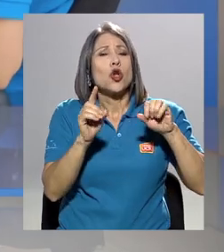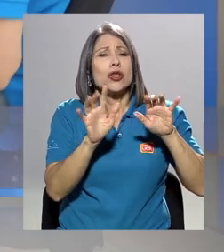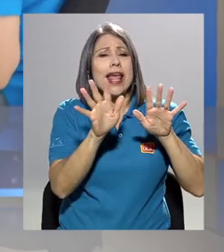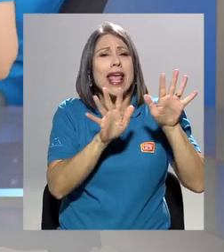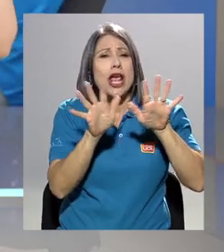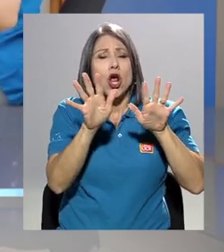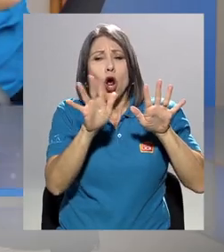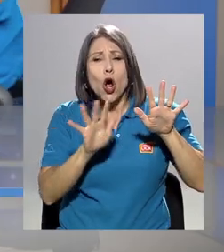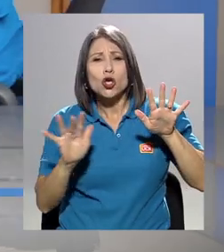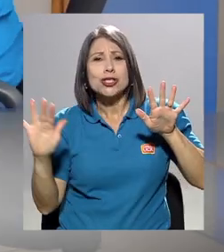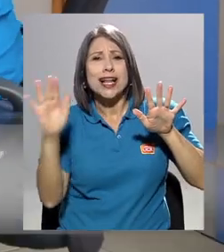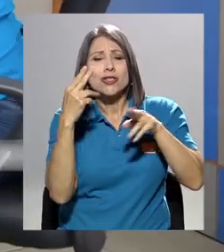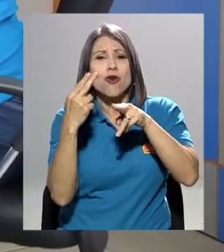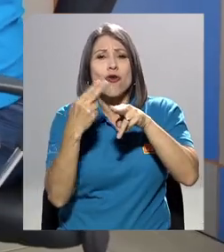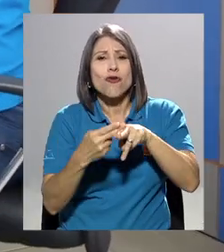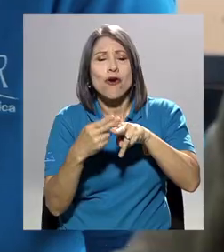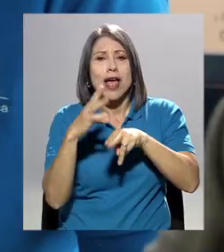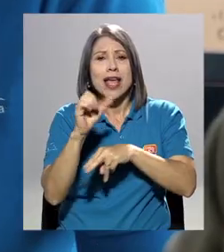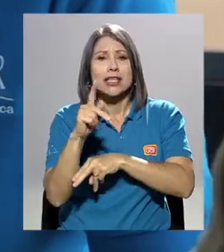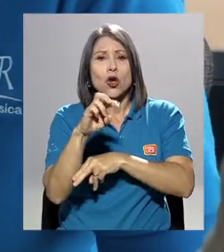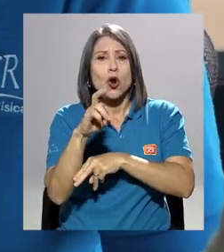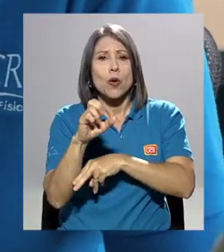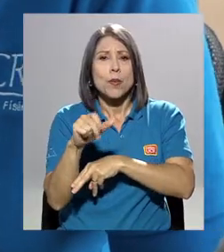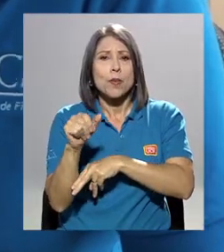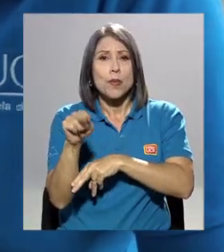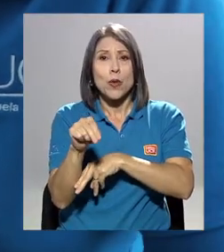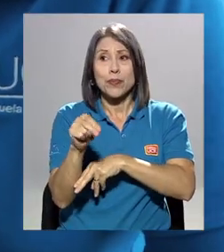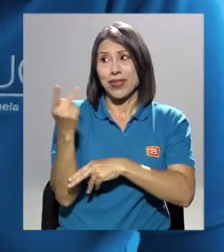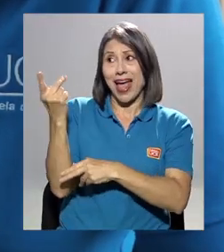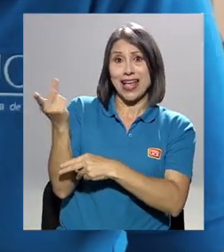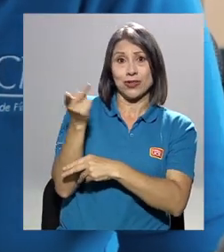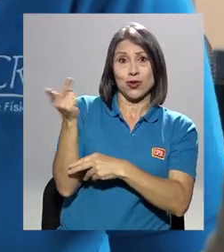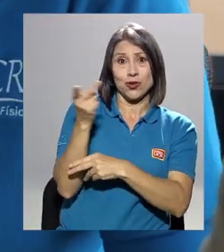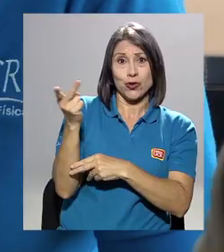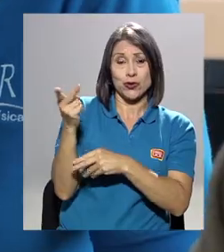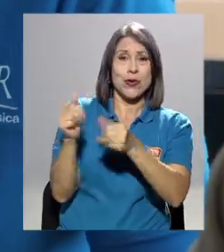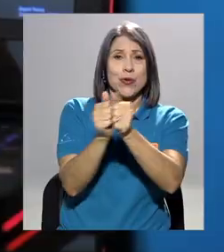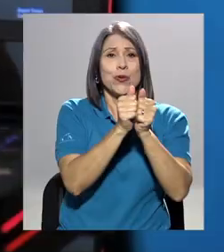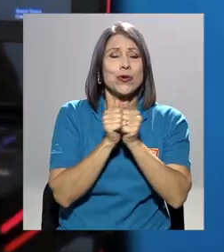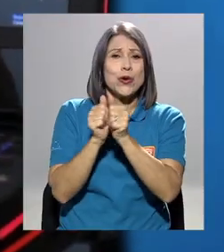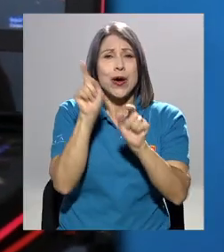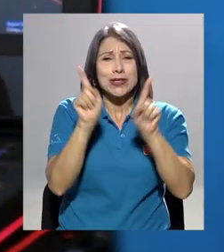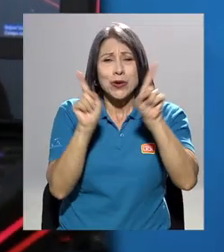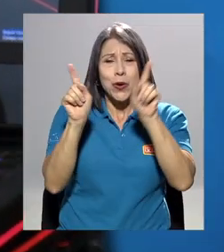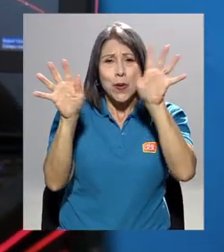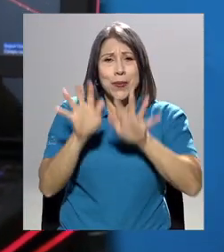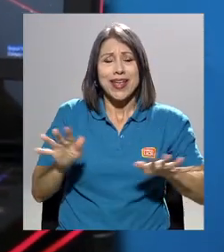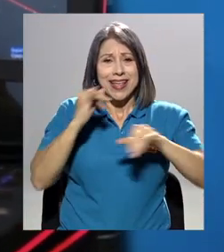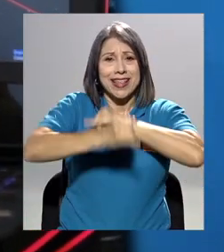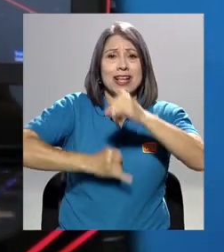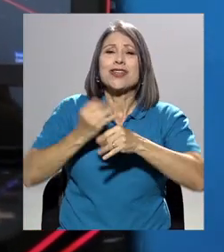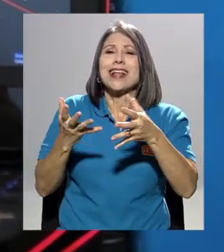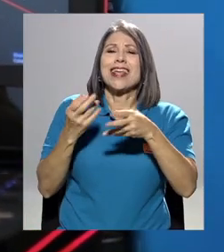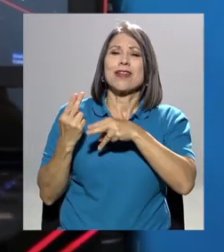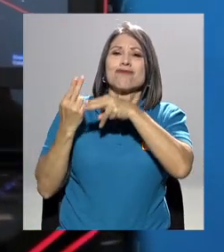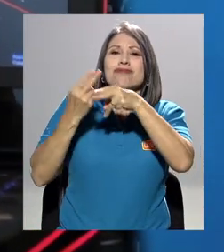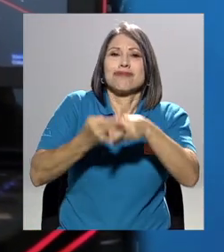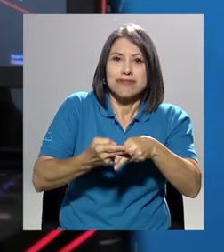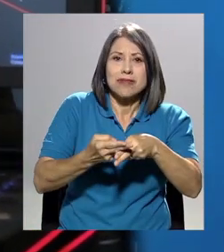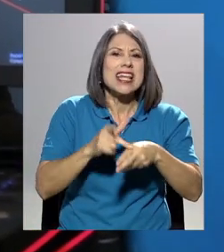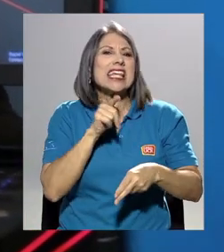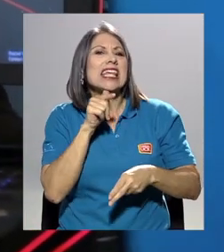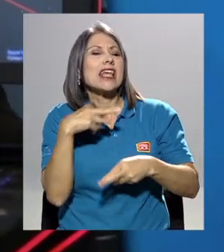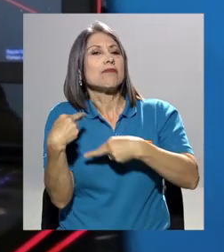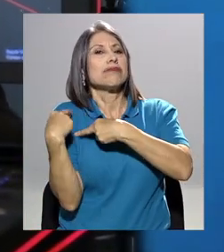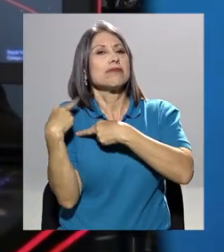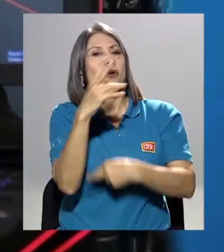A estos dos cuerpos del espacio, la Unión Astronómica Internacional quiere ponerles nombre y ha destinado a Costa Rica para hacerlo.